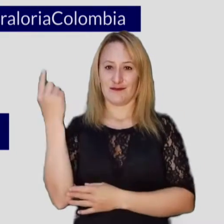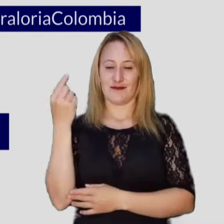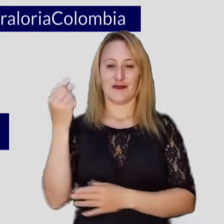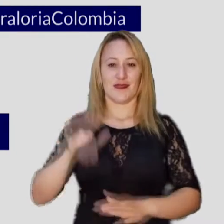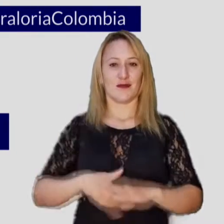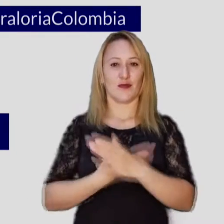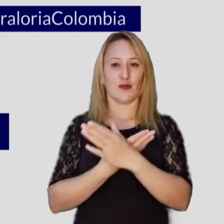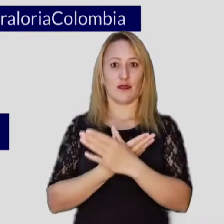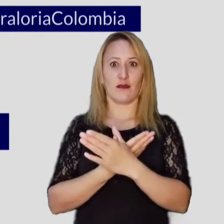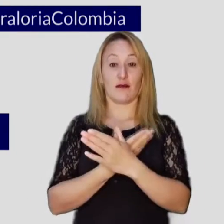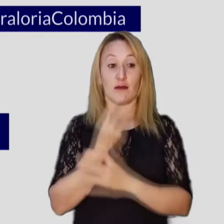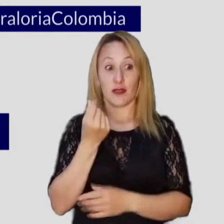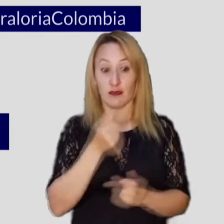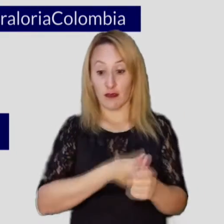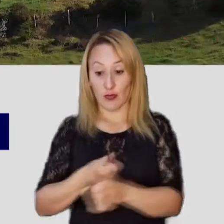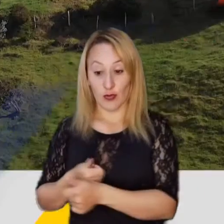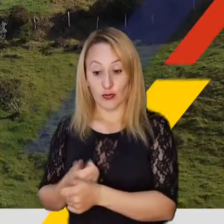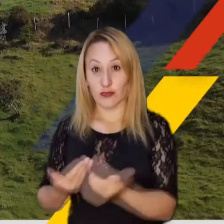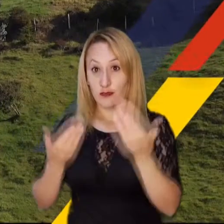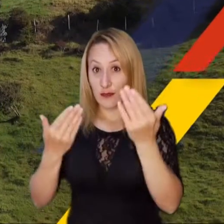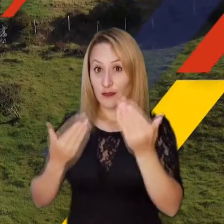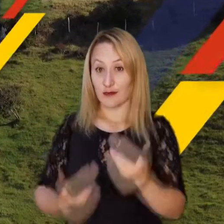de la República, cada peso cuenta.